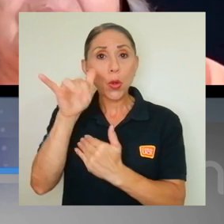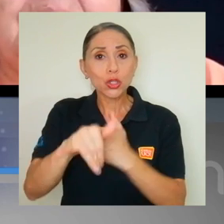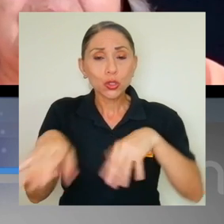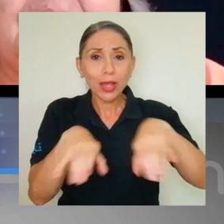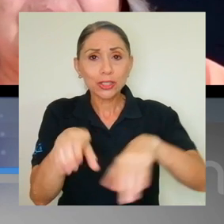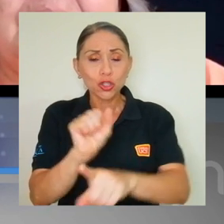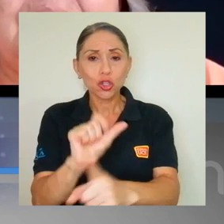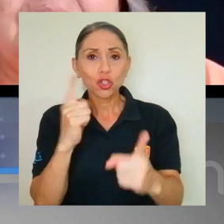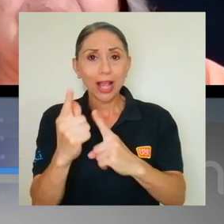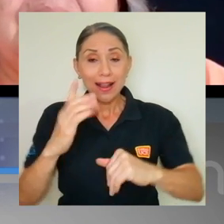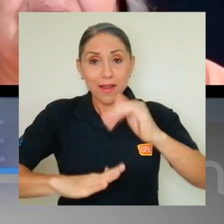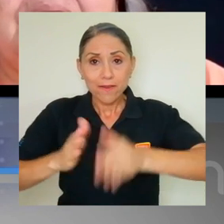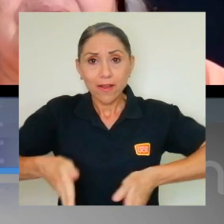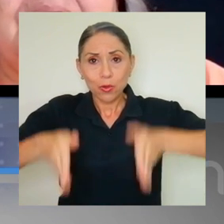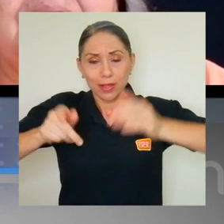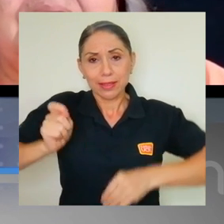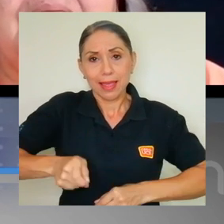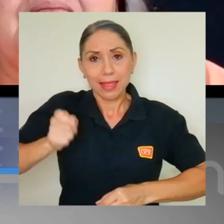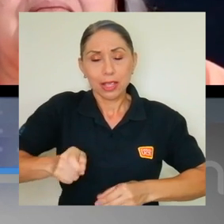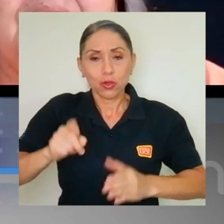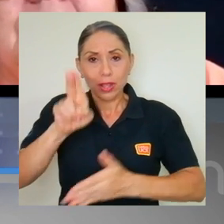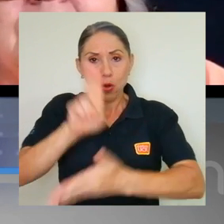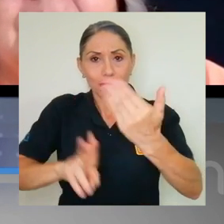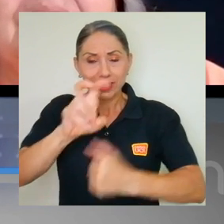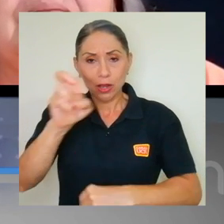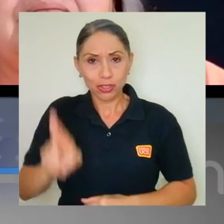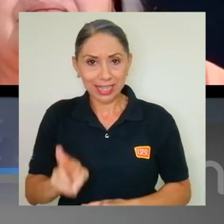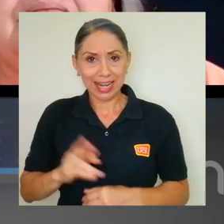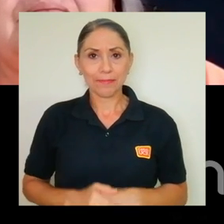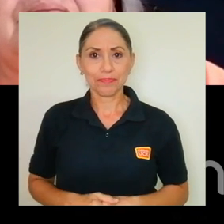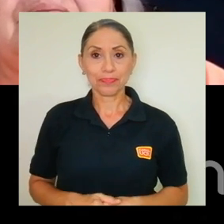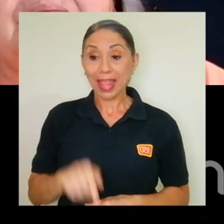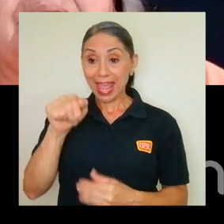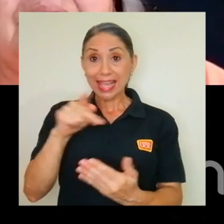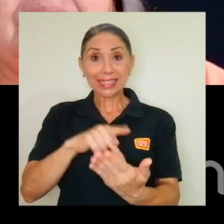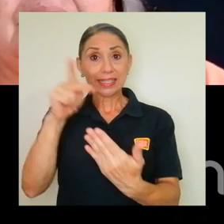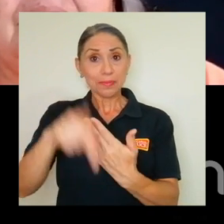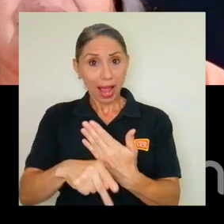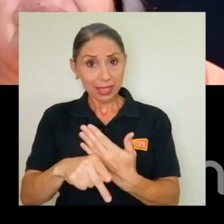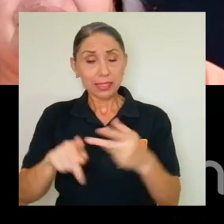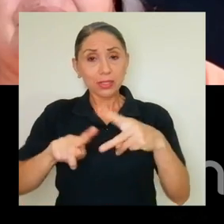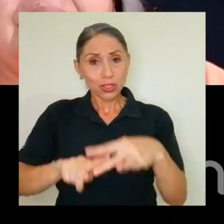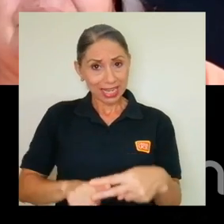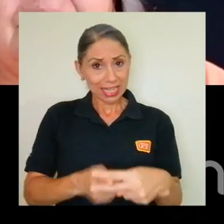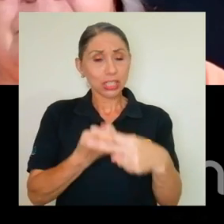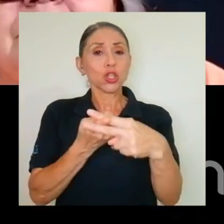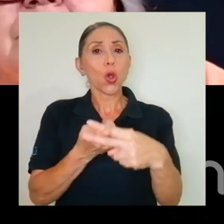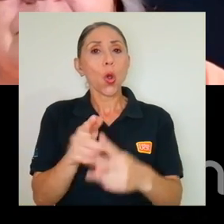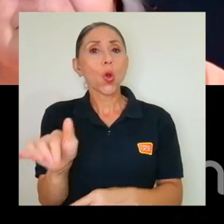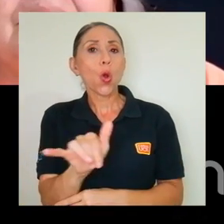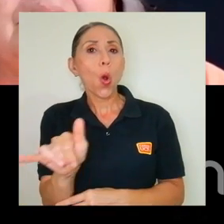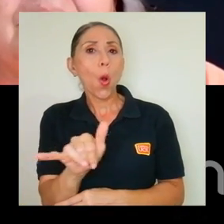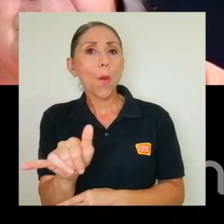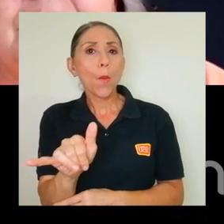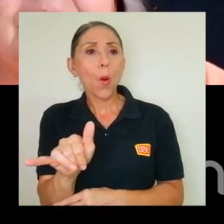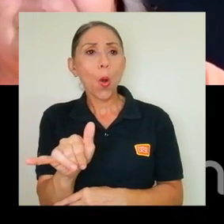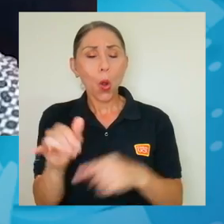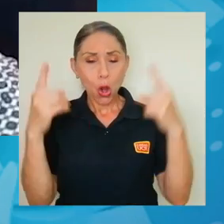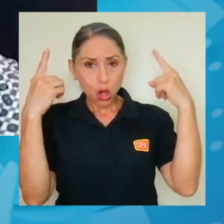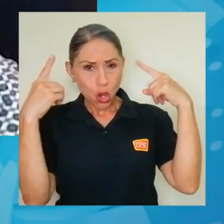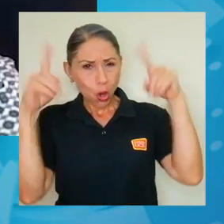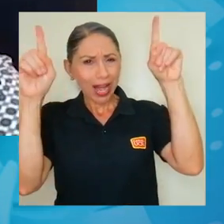es un proyecto de acción social de la Facultad de Derecho de la Universidad de Costa Rica. Este espacio se inició como